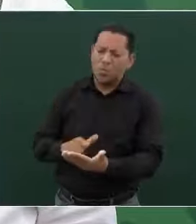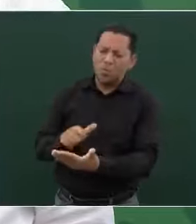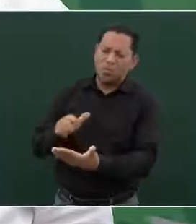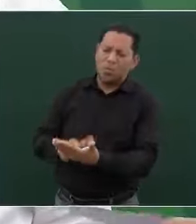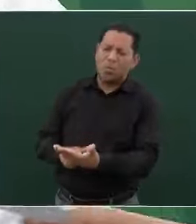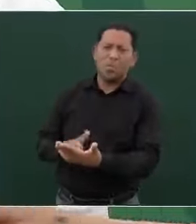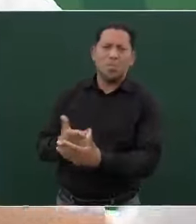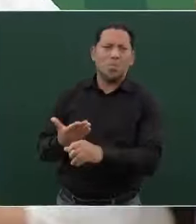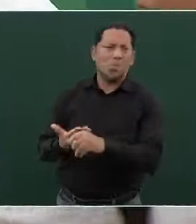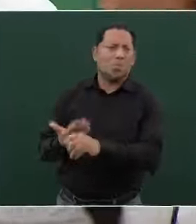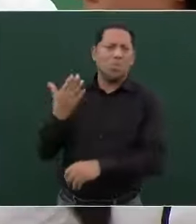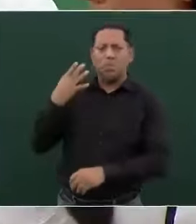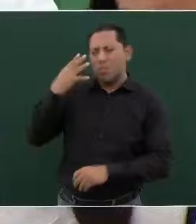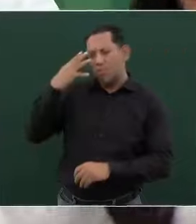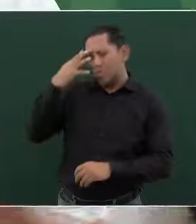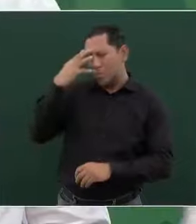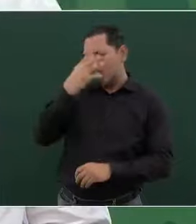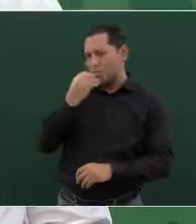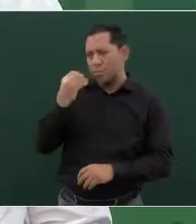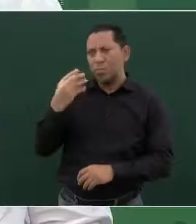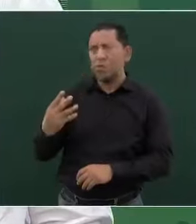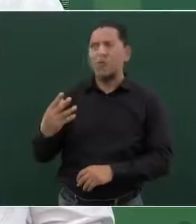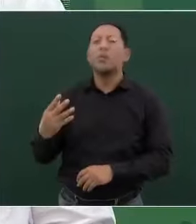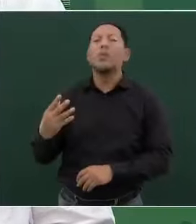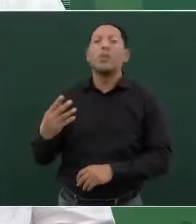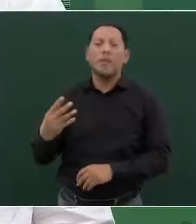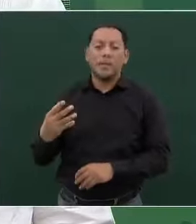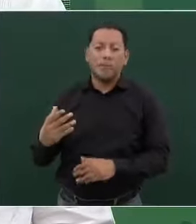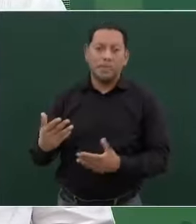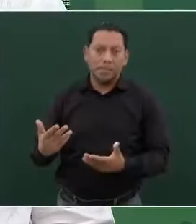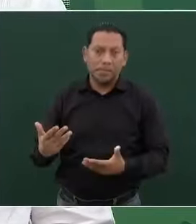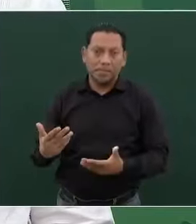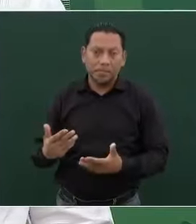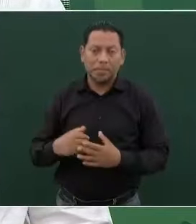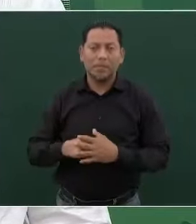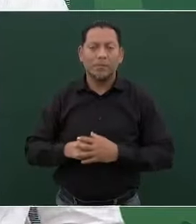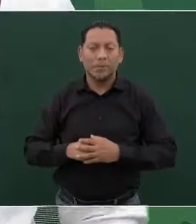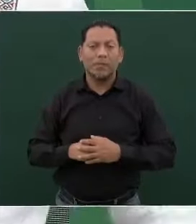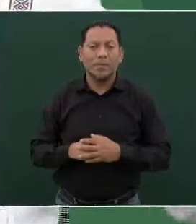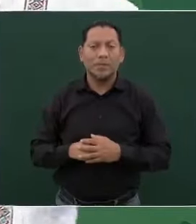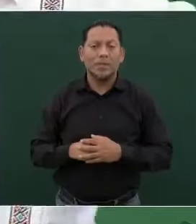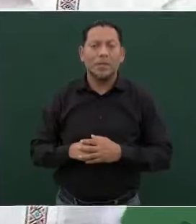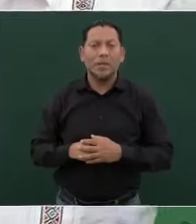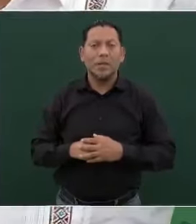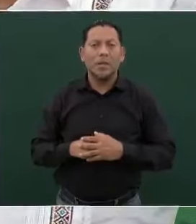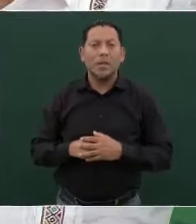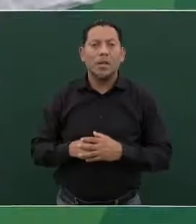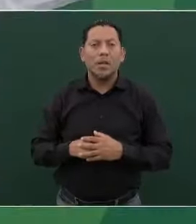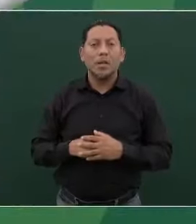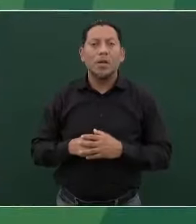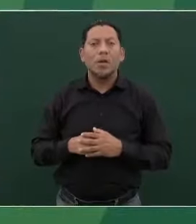bellísimo, y no están